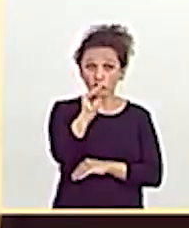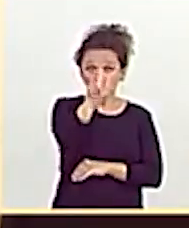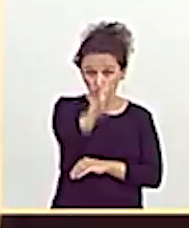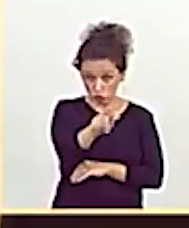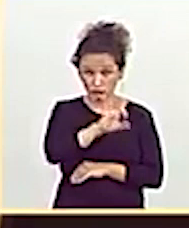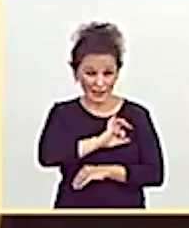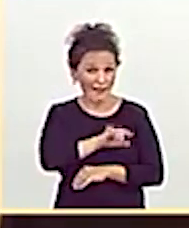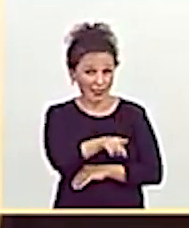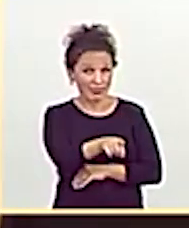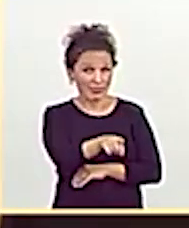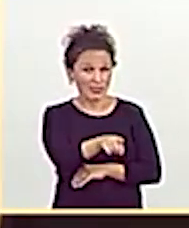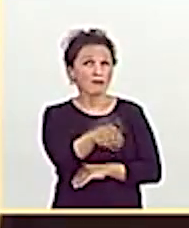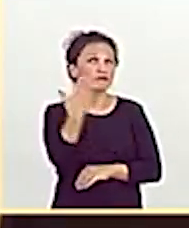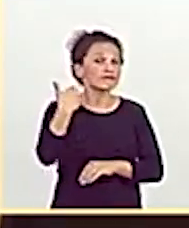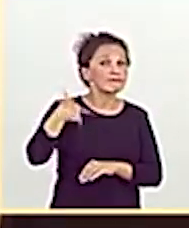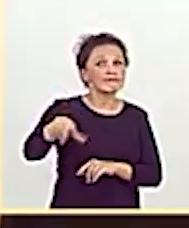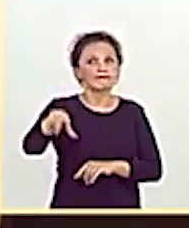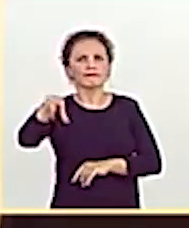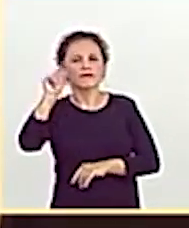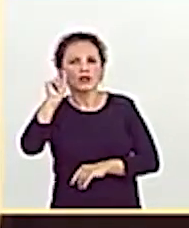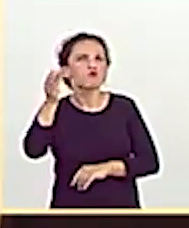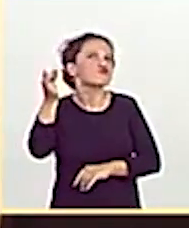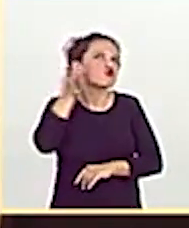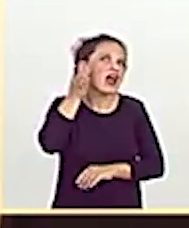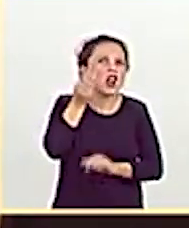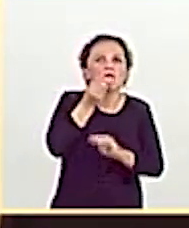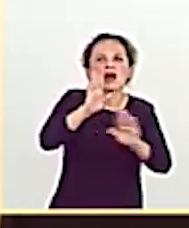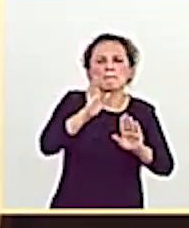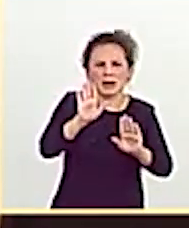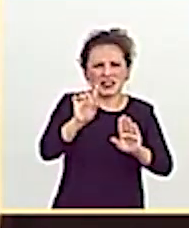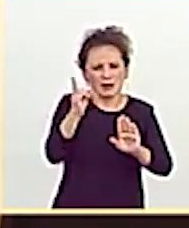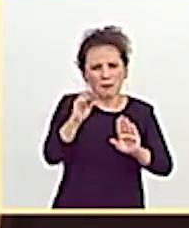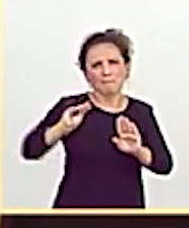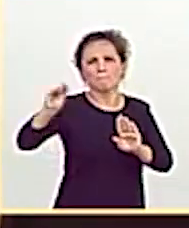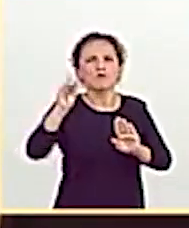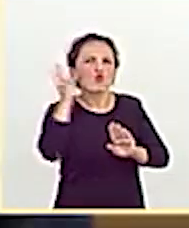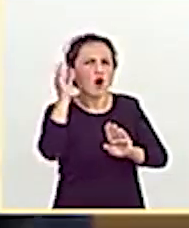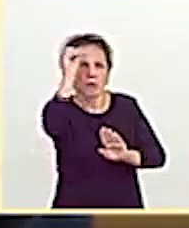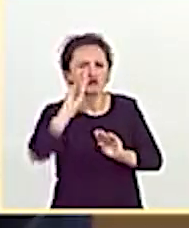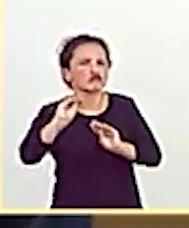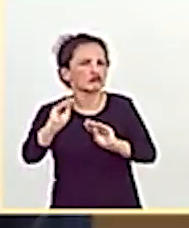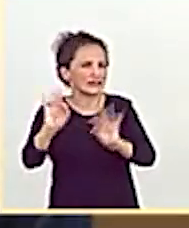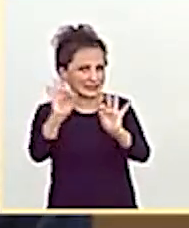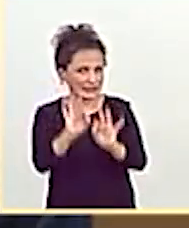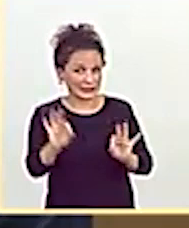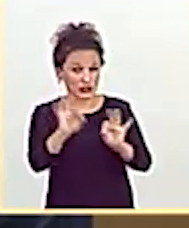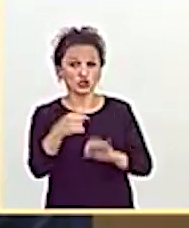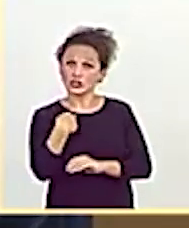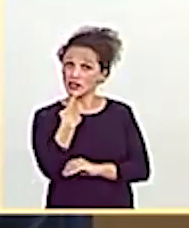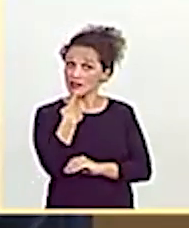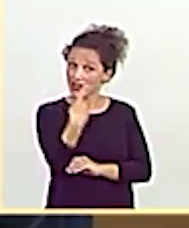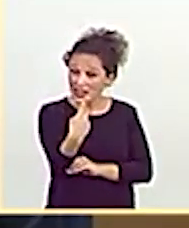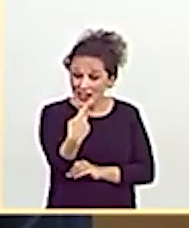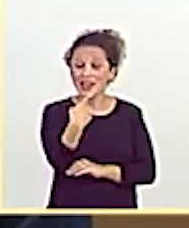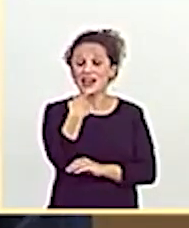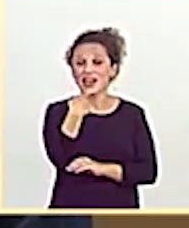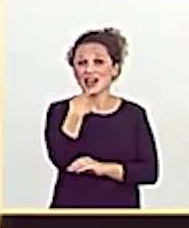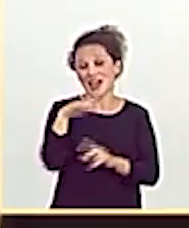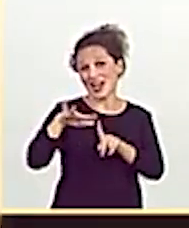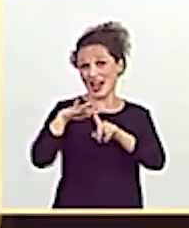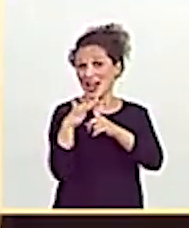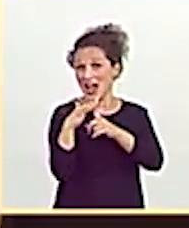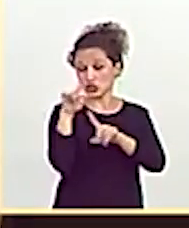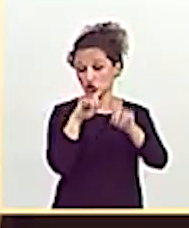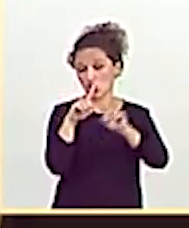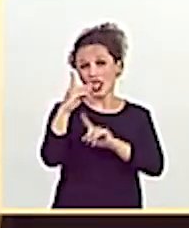momento determinado, decidió lo que era mejor para una mujer sin preguntarle a ella qué opinaba. Y le dije que el caso Dina podía ser